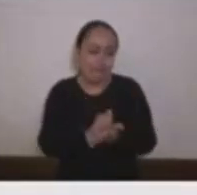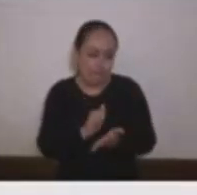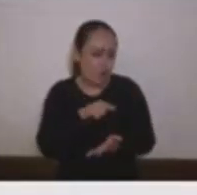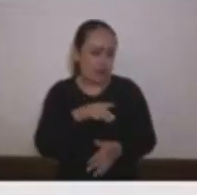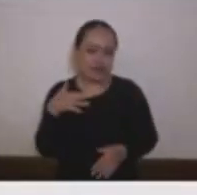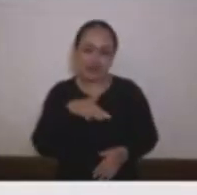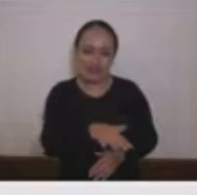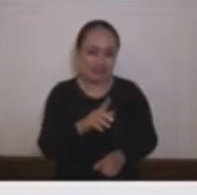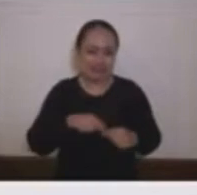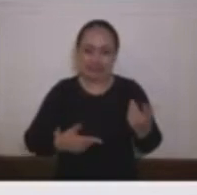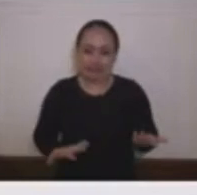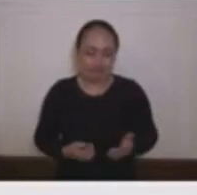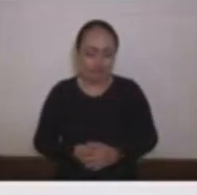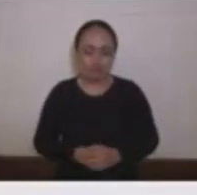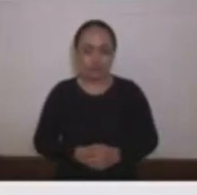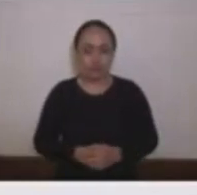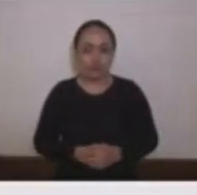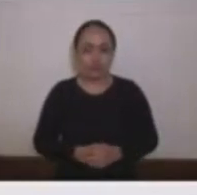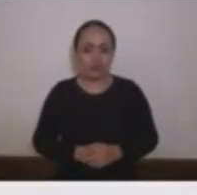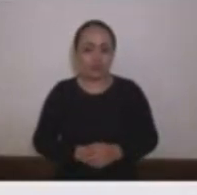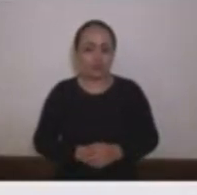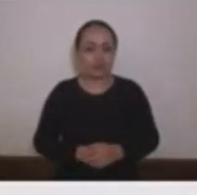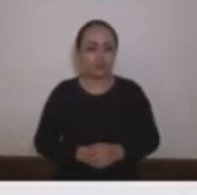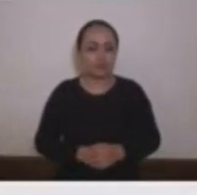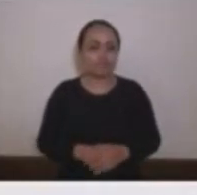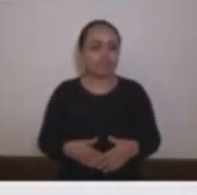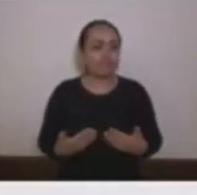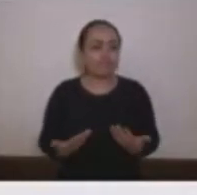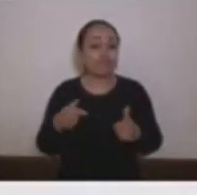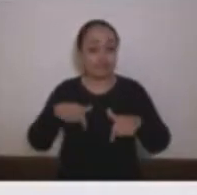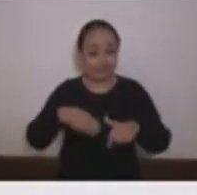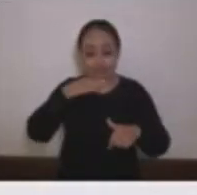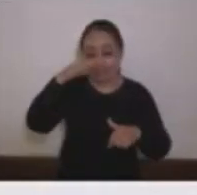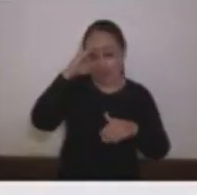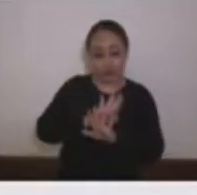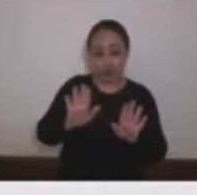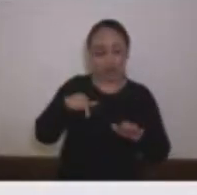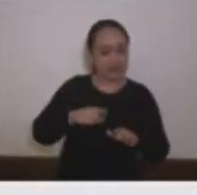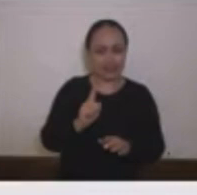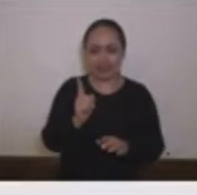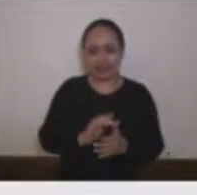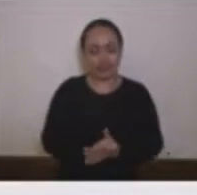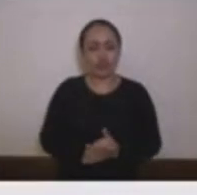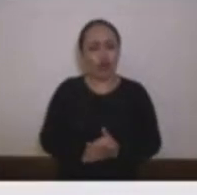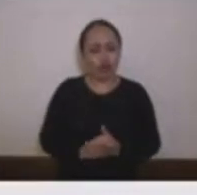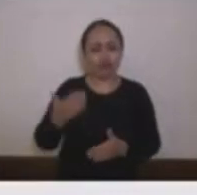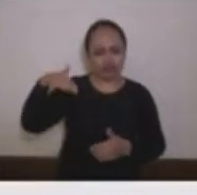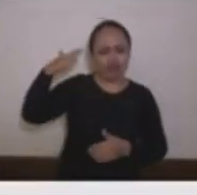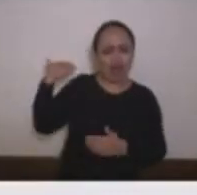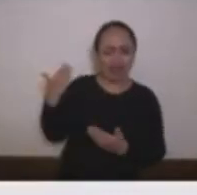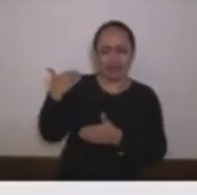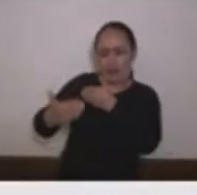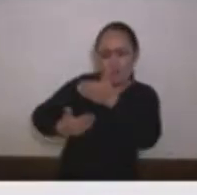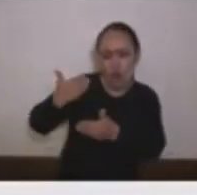las irregularidades cometidas por el Tecnológico de Antioquia al parecer no solo se presentaron en Medellín habría sido algo sistemático en todos los